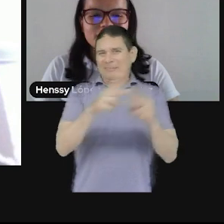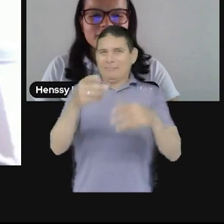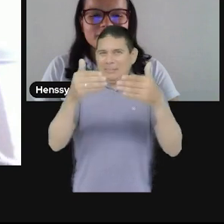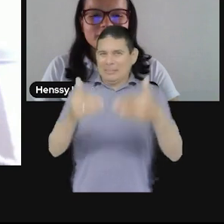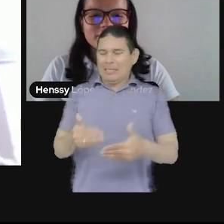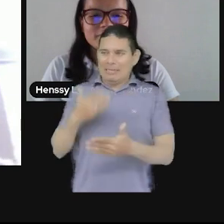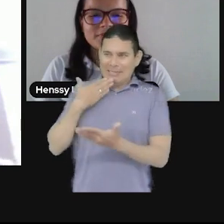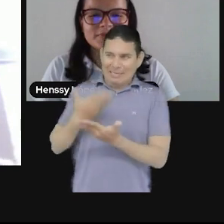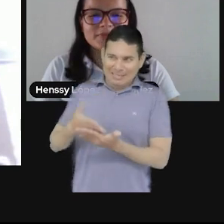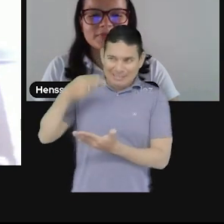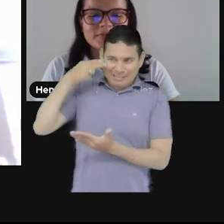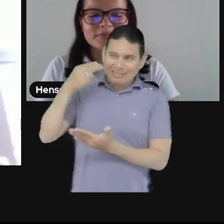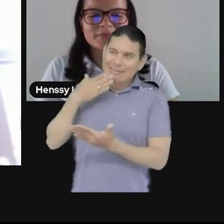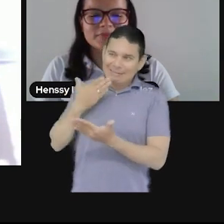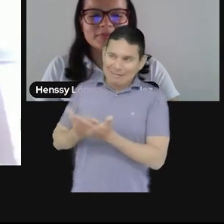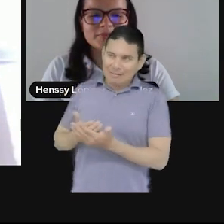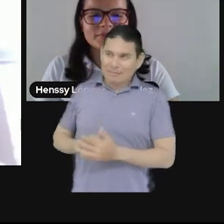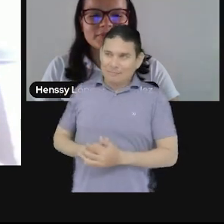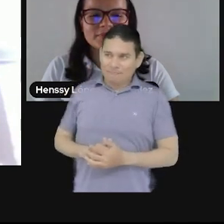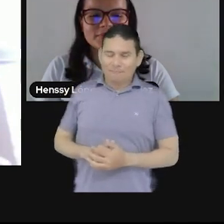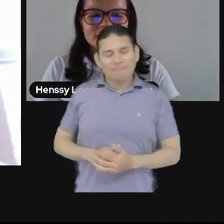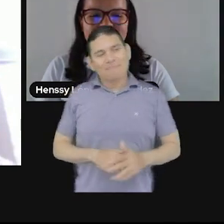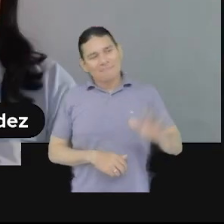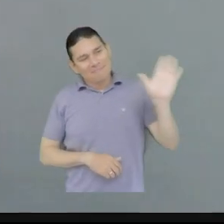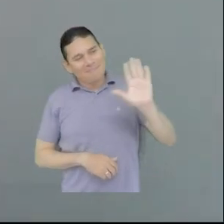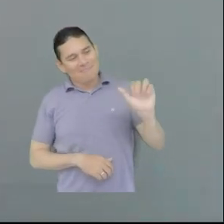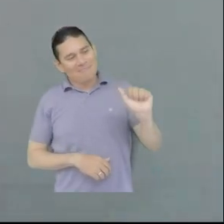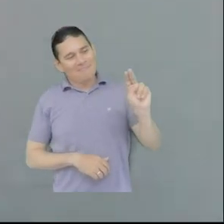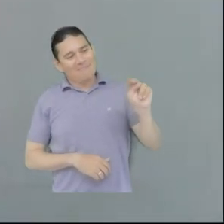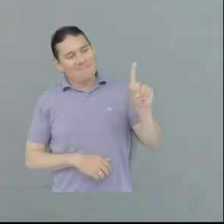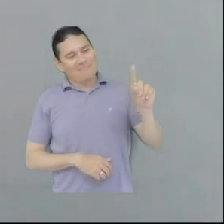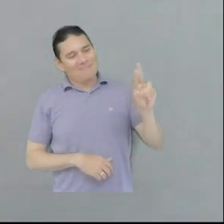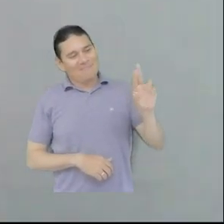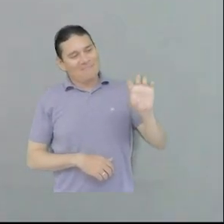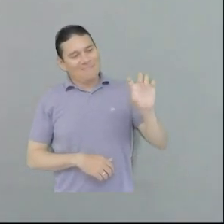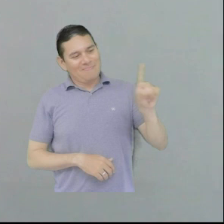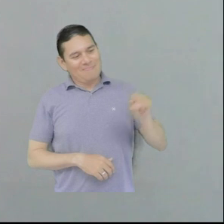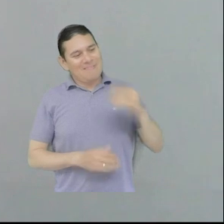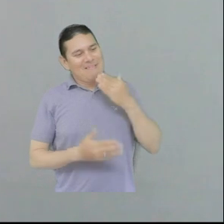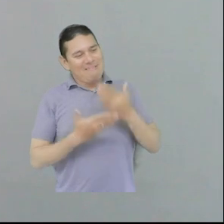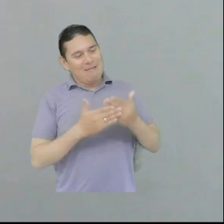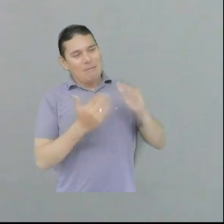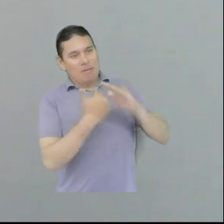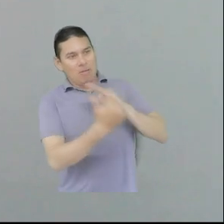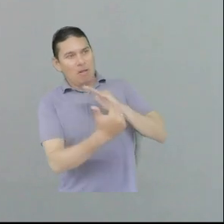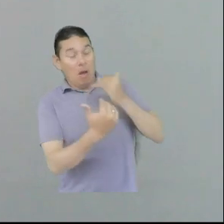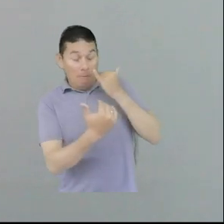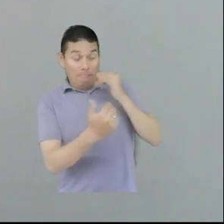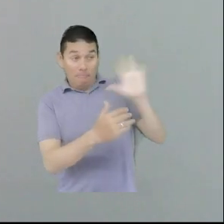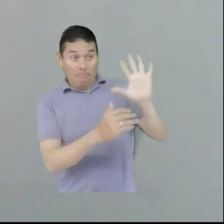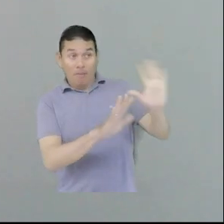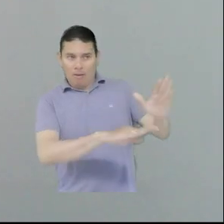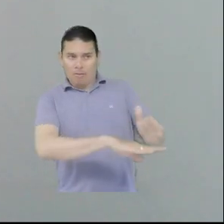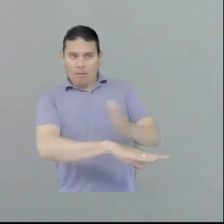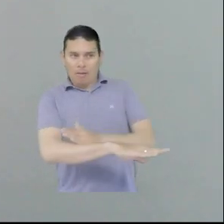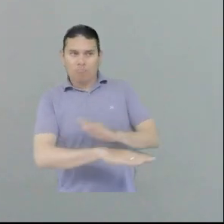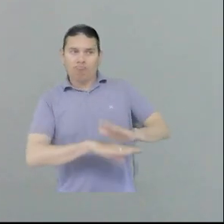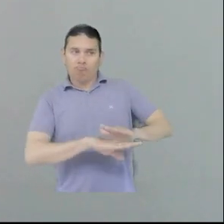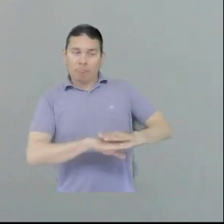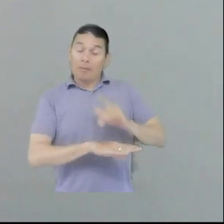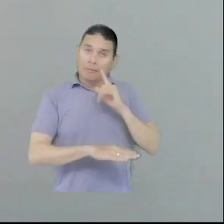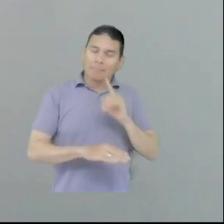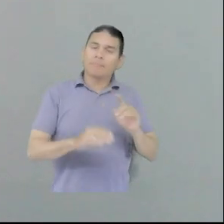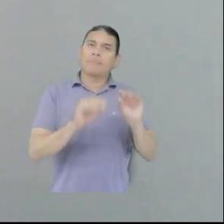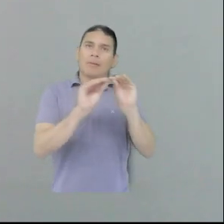para la población con discapacidad. Muchas gracias Gens. Andrés muchas gracias por la invitación antes de despedirme también me